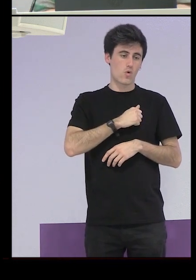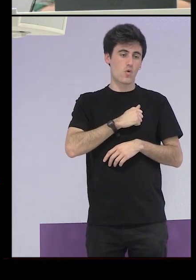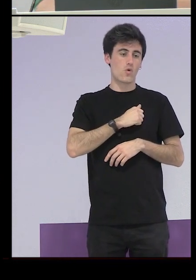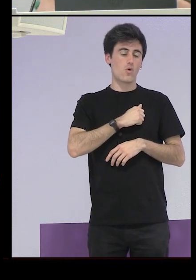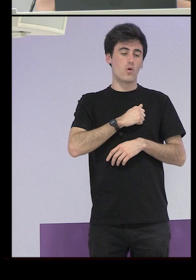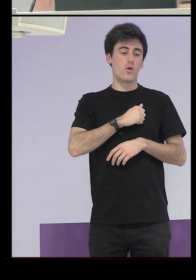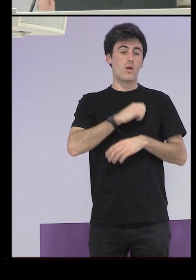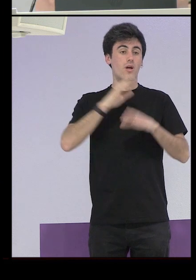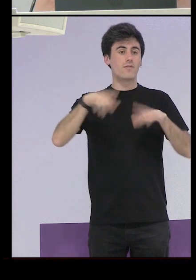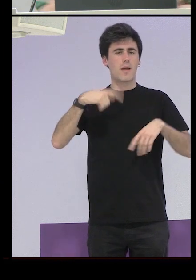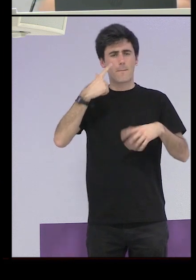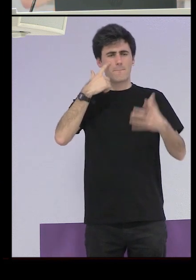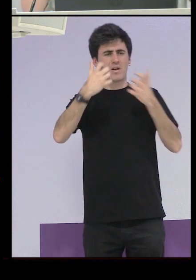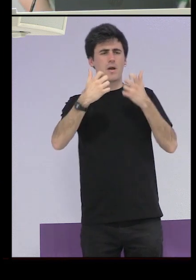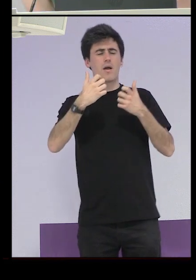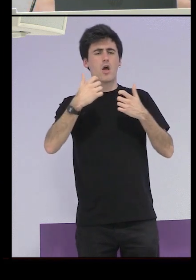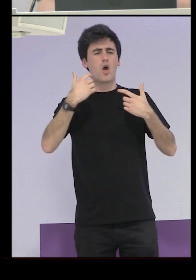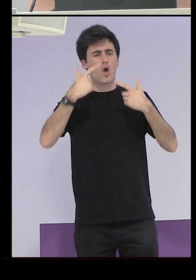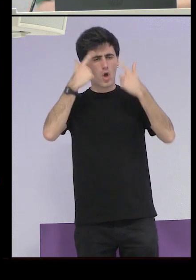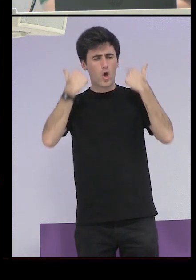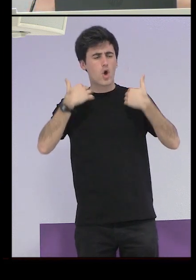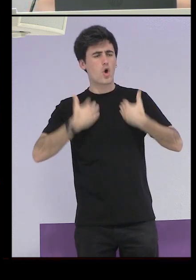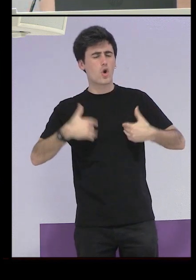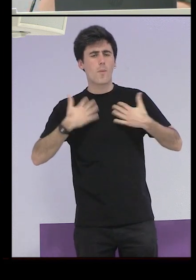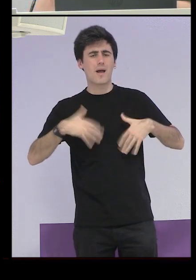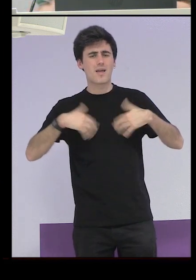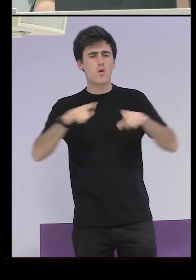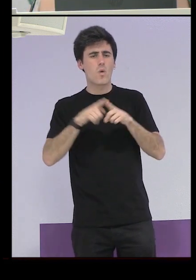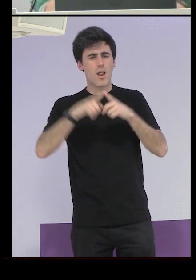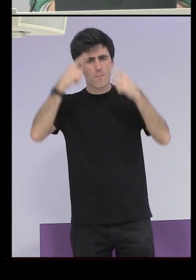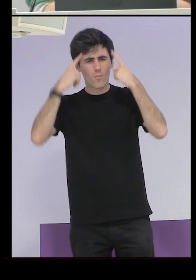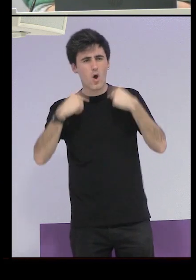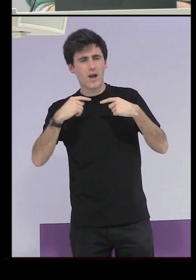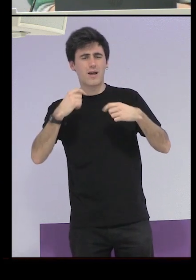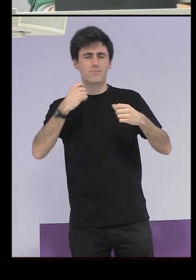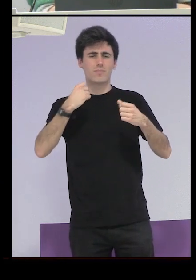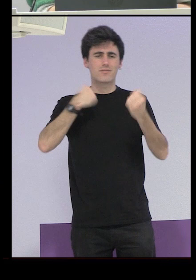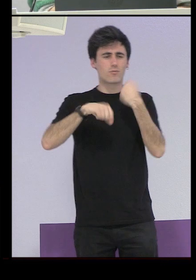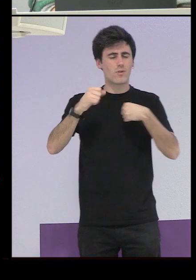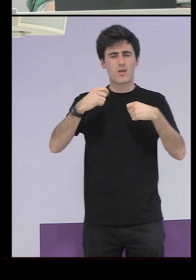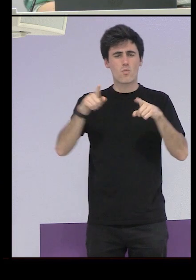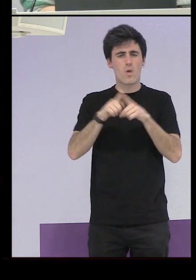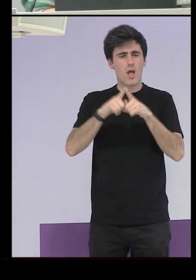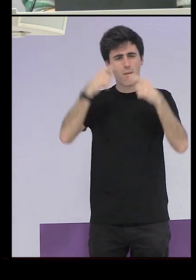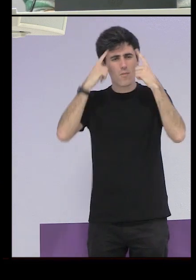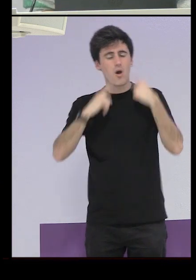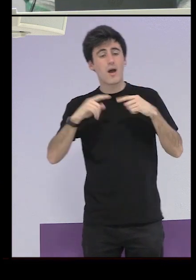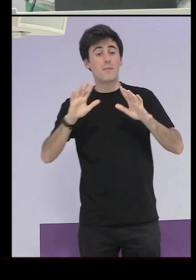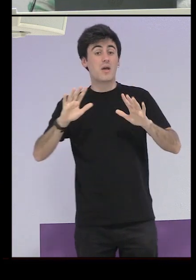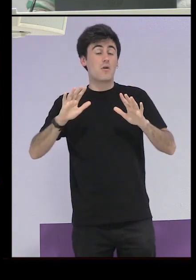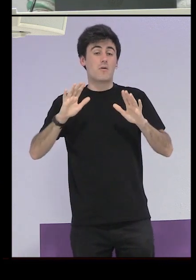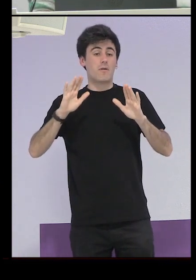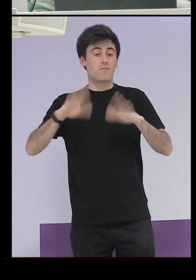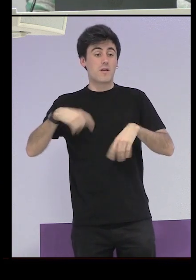llamativas porque visten como monjas hacen las mismas cosas que hacen las monjas y todo pero no son monjas entonces a partir de aquel argumento pudieron quedarse